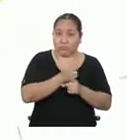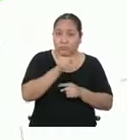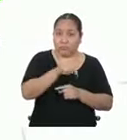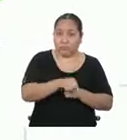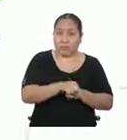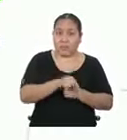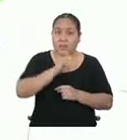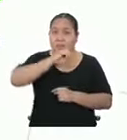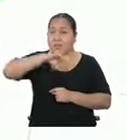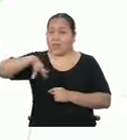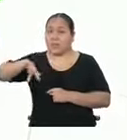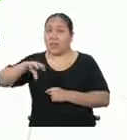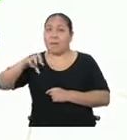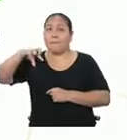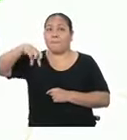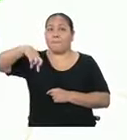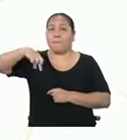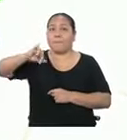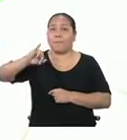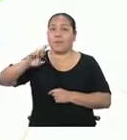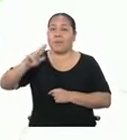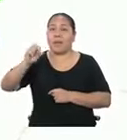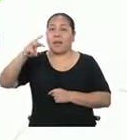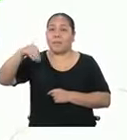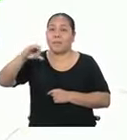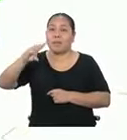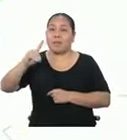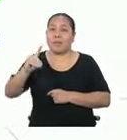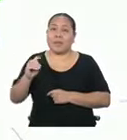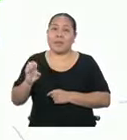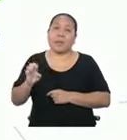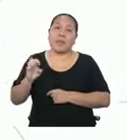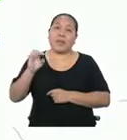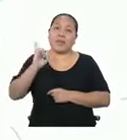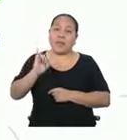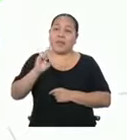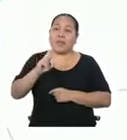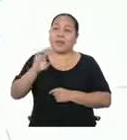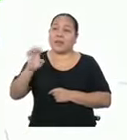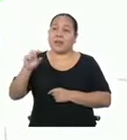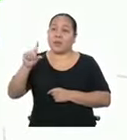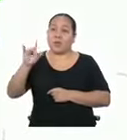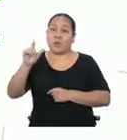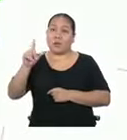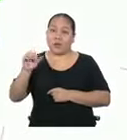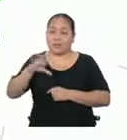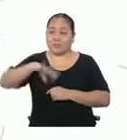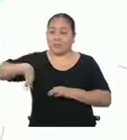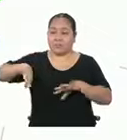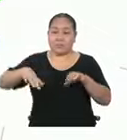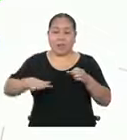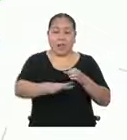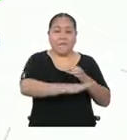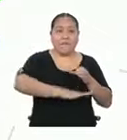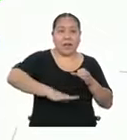se denomina pirámide irregular. Es decir, son dos aspectos a considerar. Por un lado, la base y por otro,